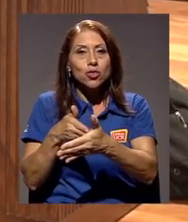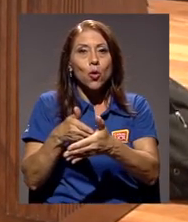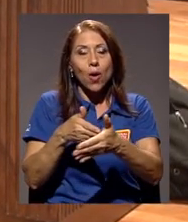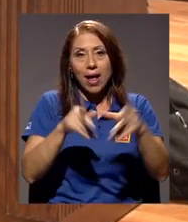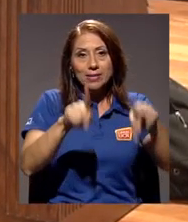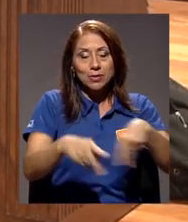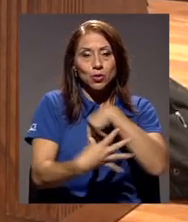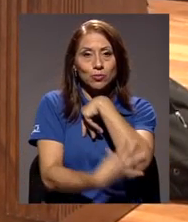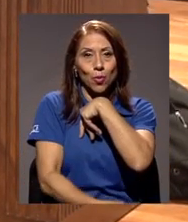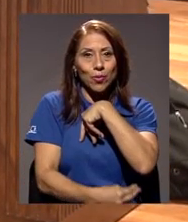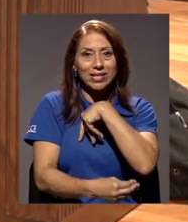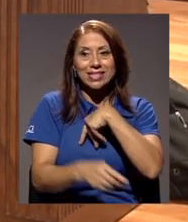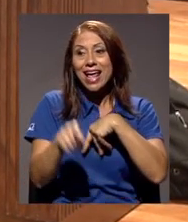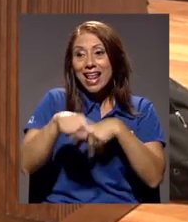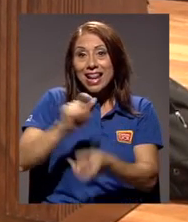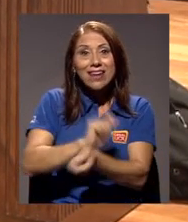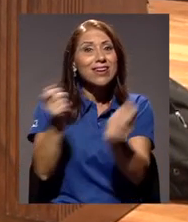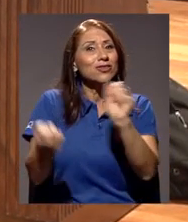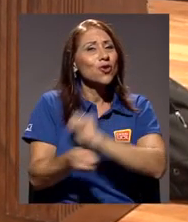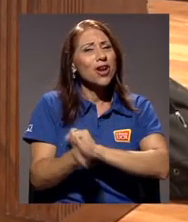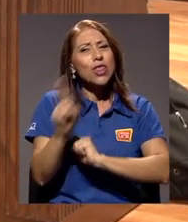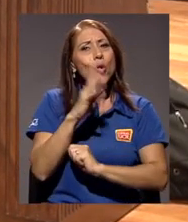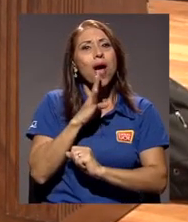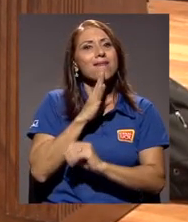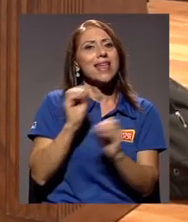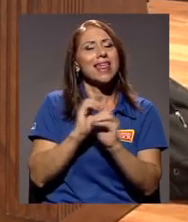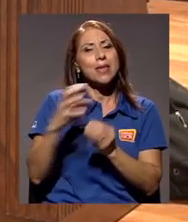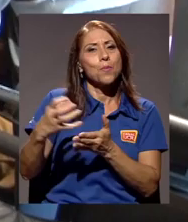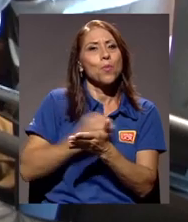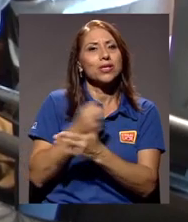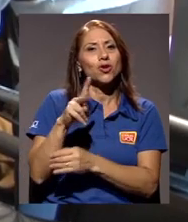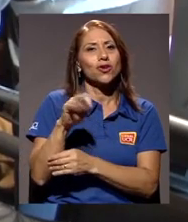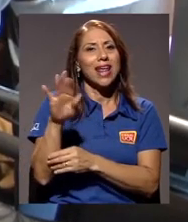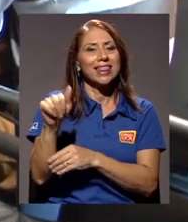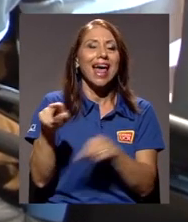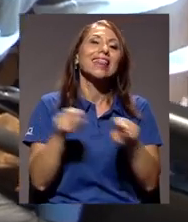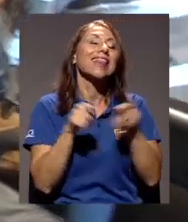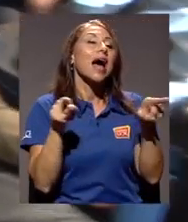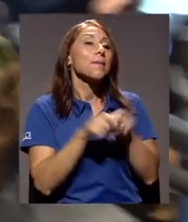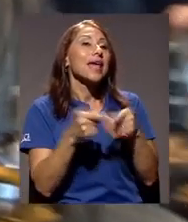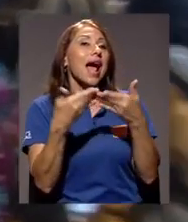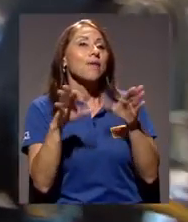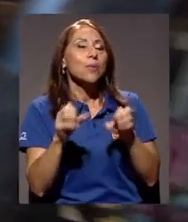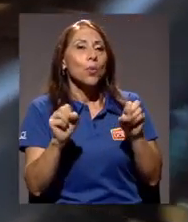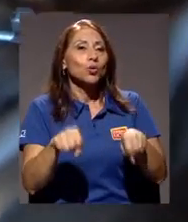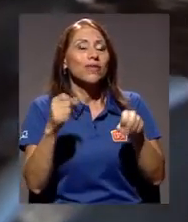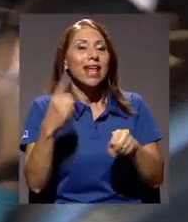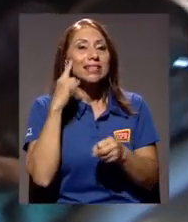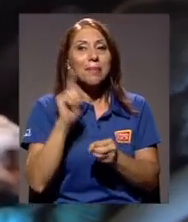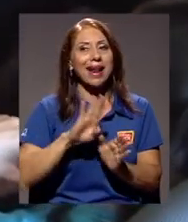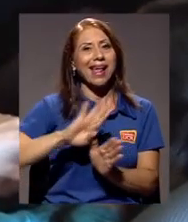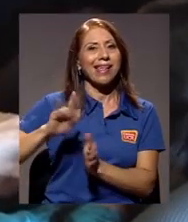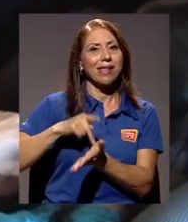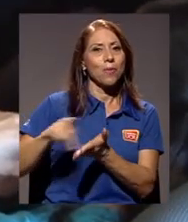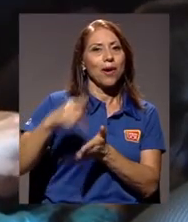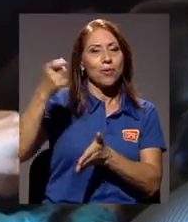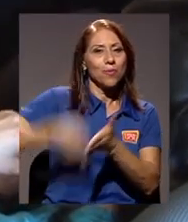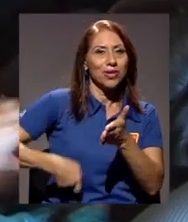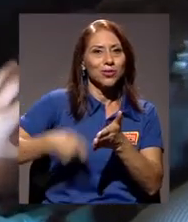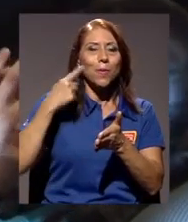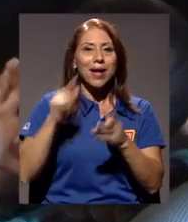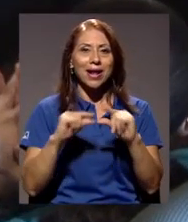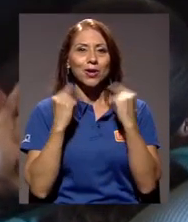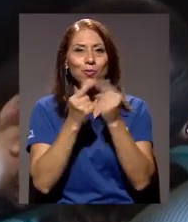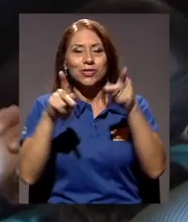con respecto al impuesto sobre la renta y abre portillos para la evasión fiscal por parte de los sectores más ricos al carecer de normas que lo